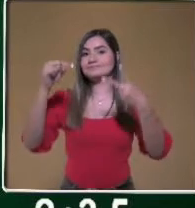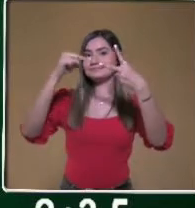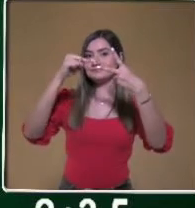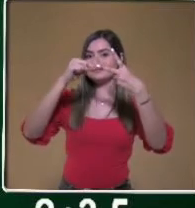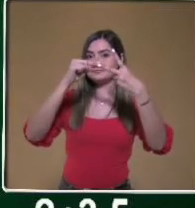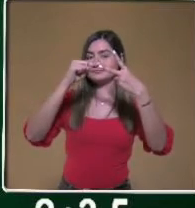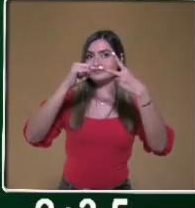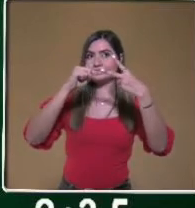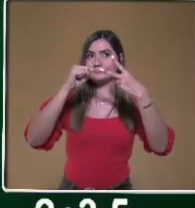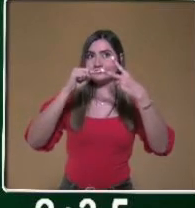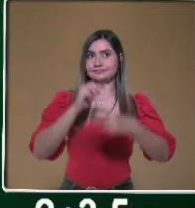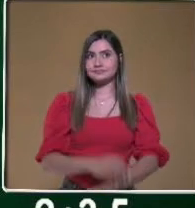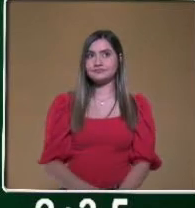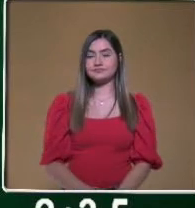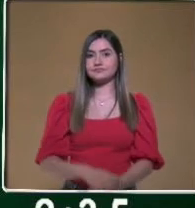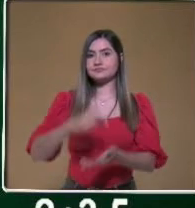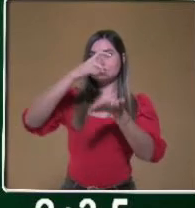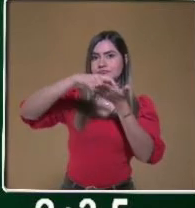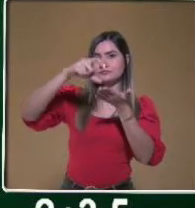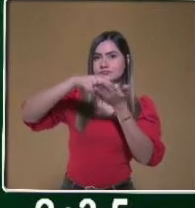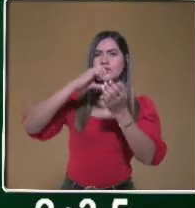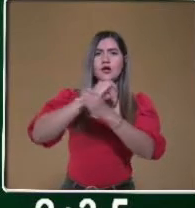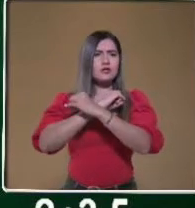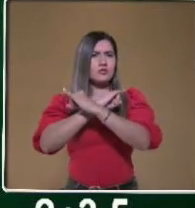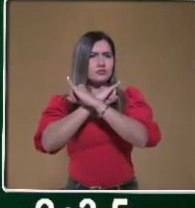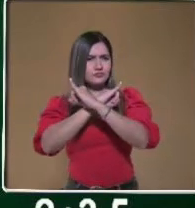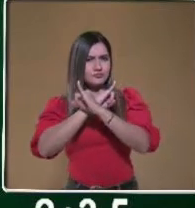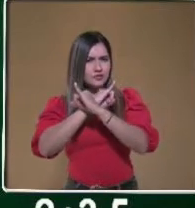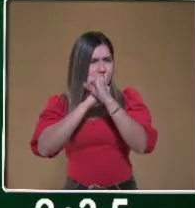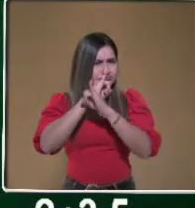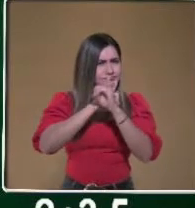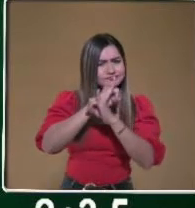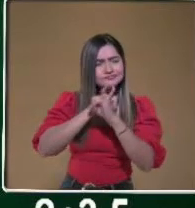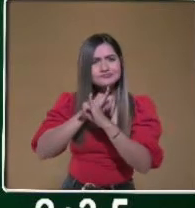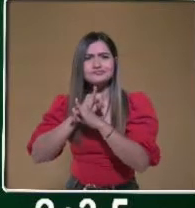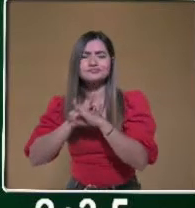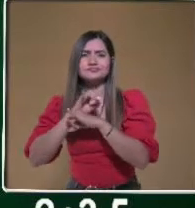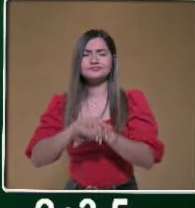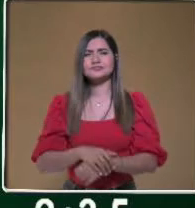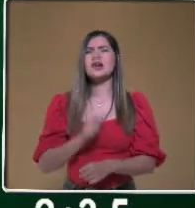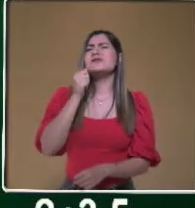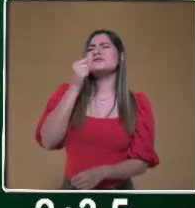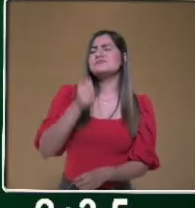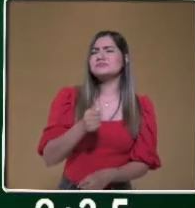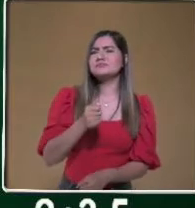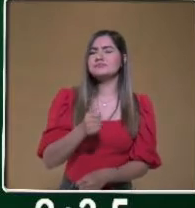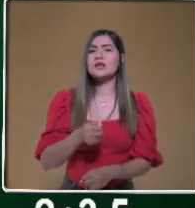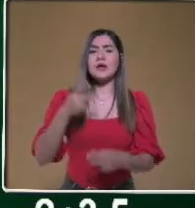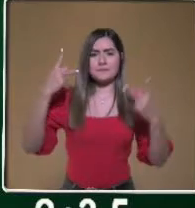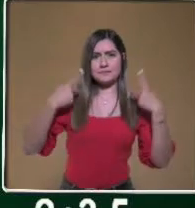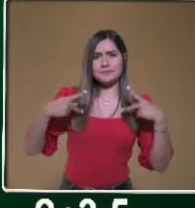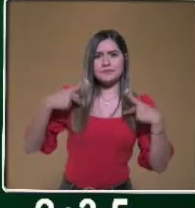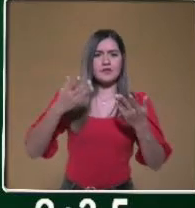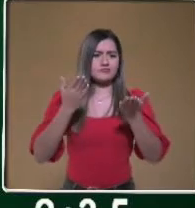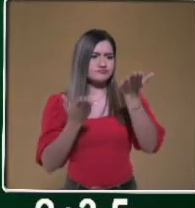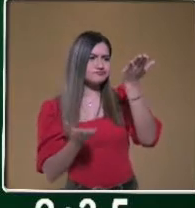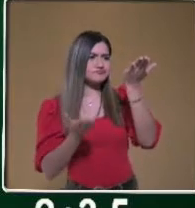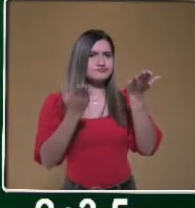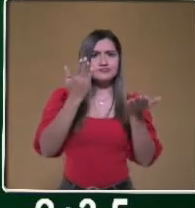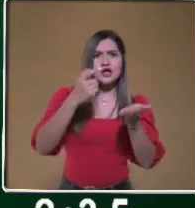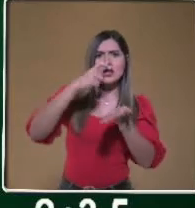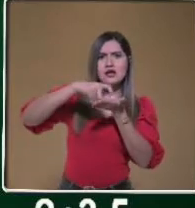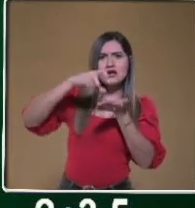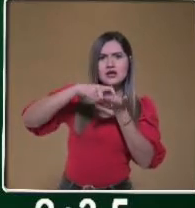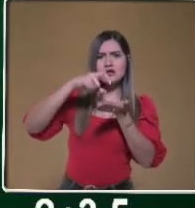un consumo informado. ¿Qué quiere decir esto? Para lograrlo, el consumidor compara calidad y precio.